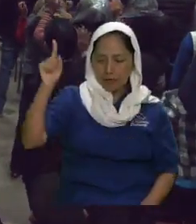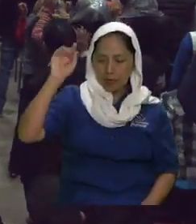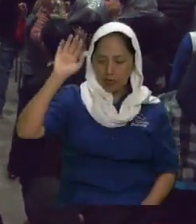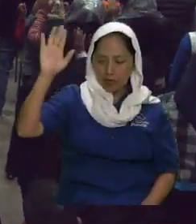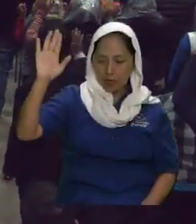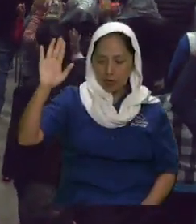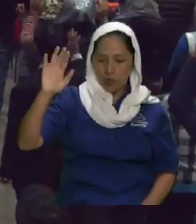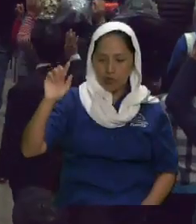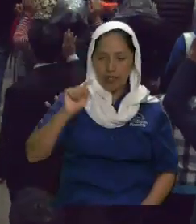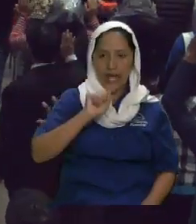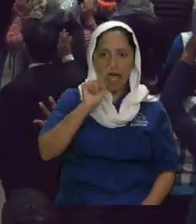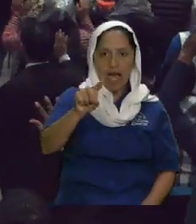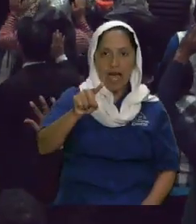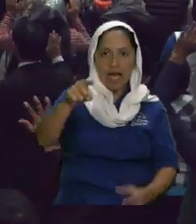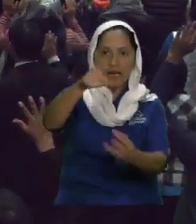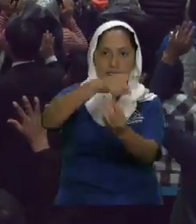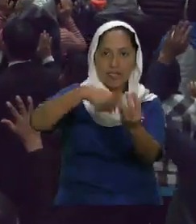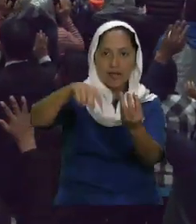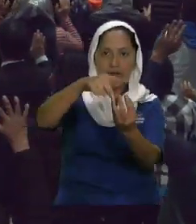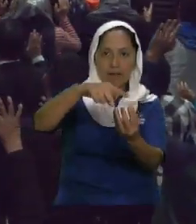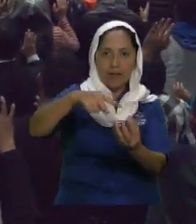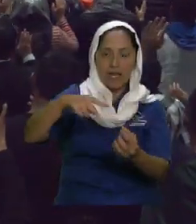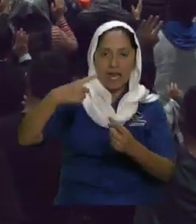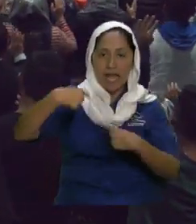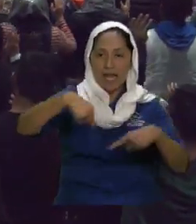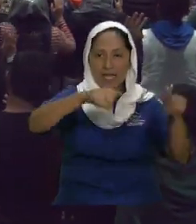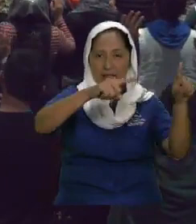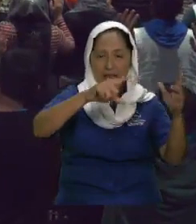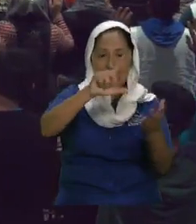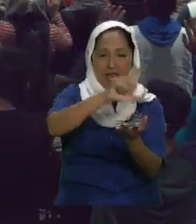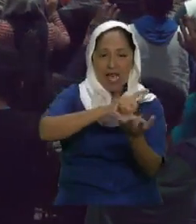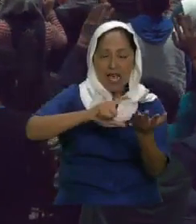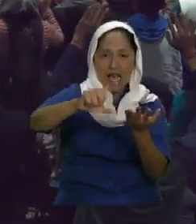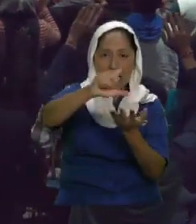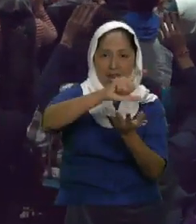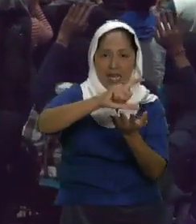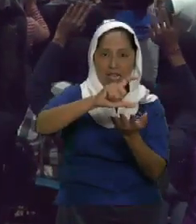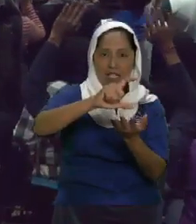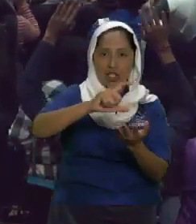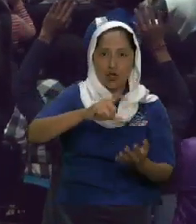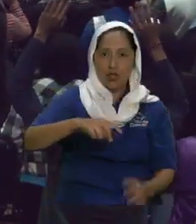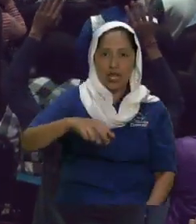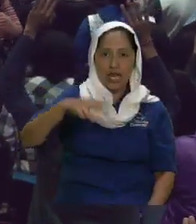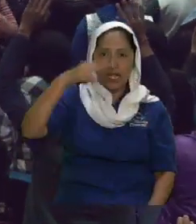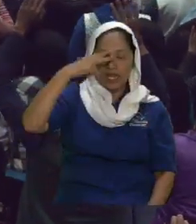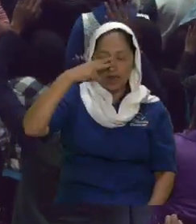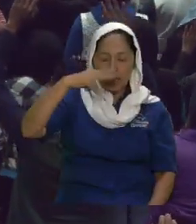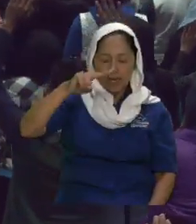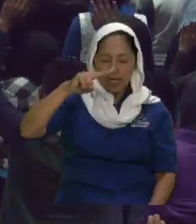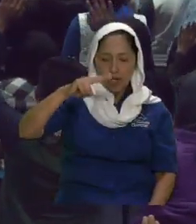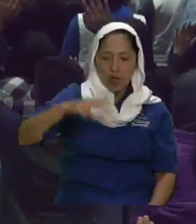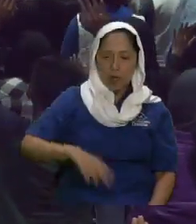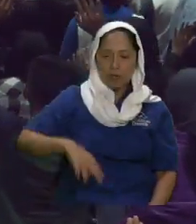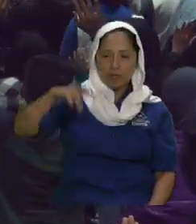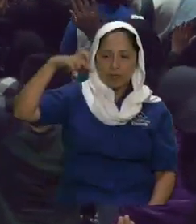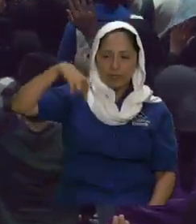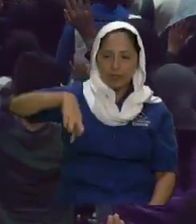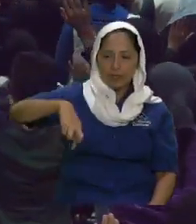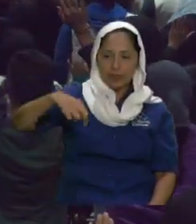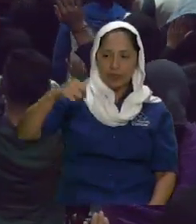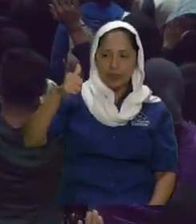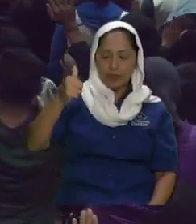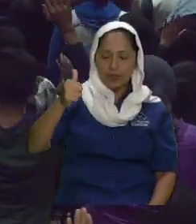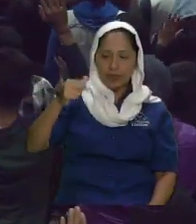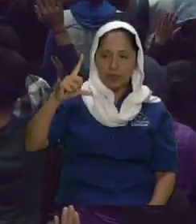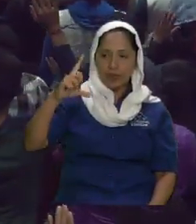que lo sepan los lugares celestiales que esta familia no está sola ni